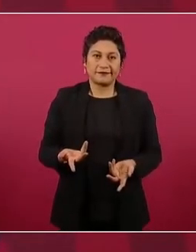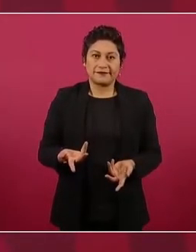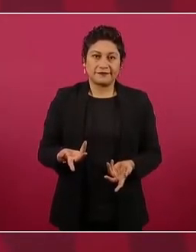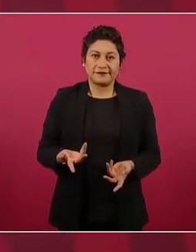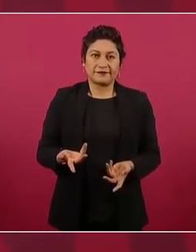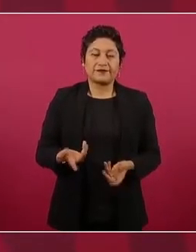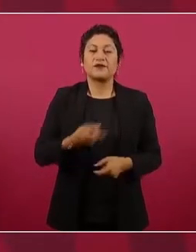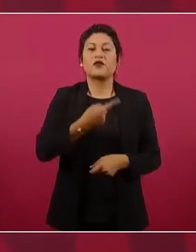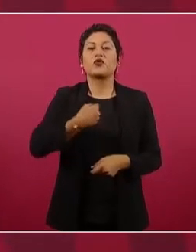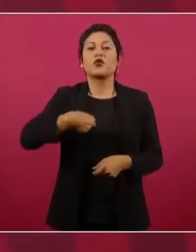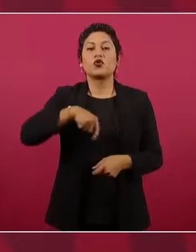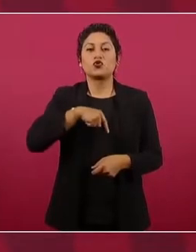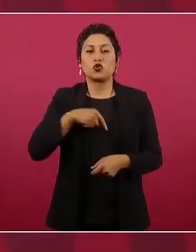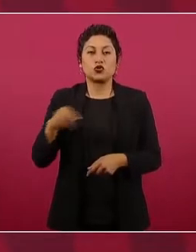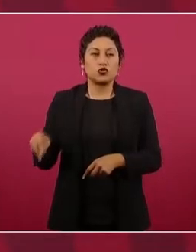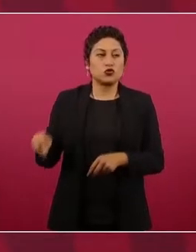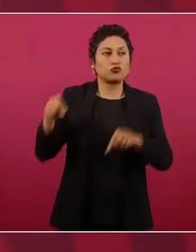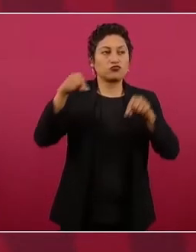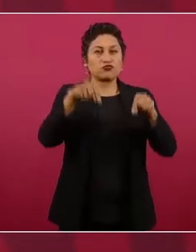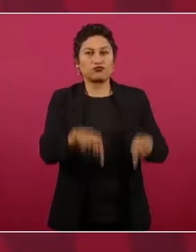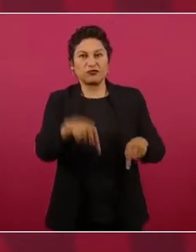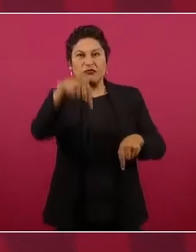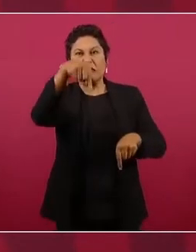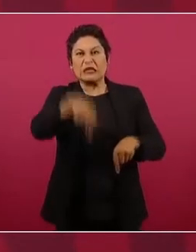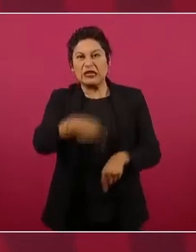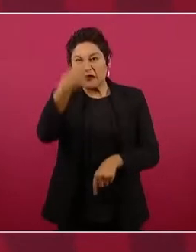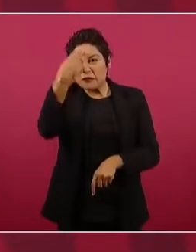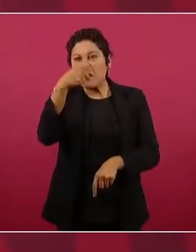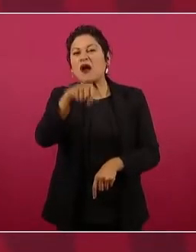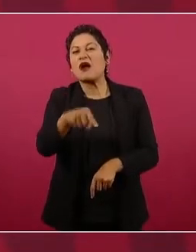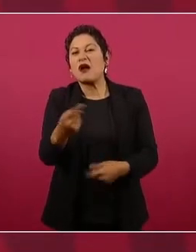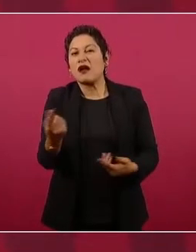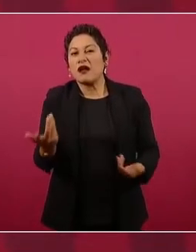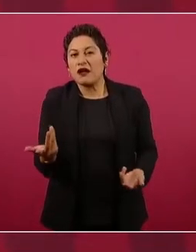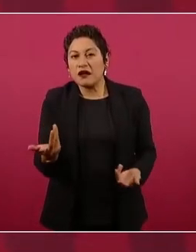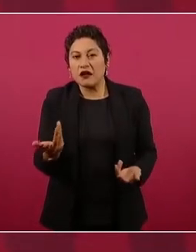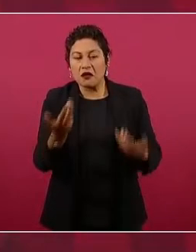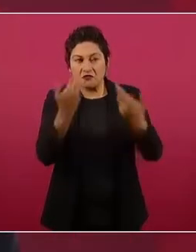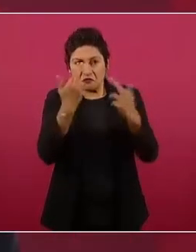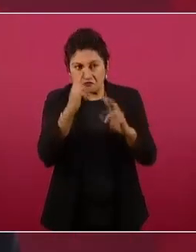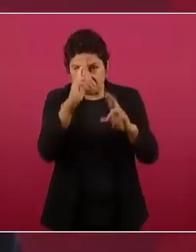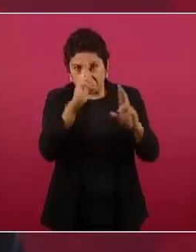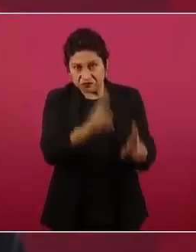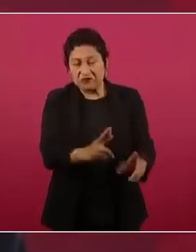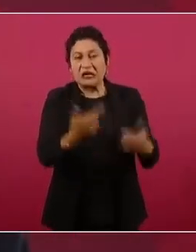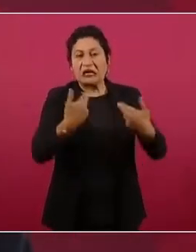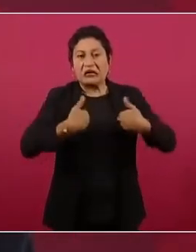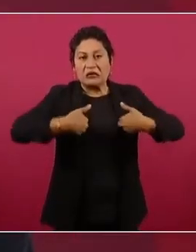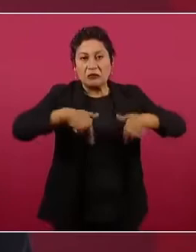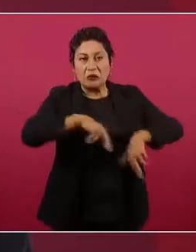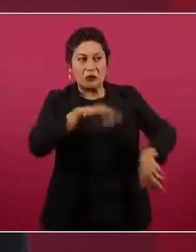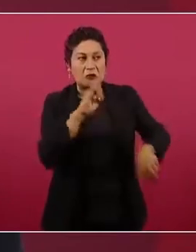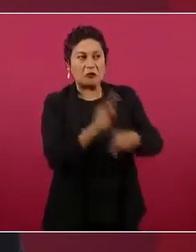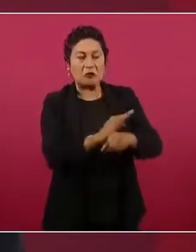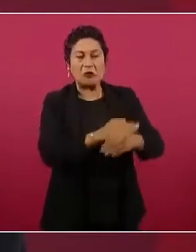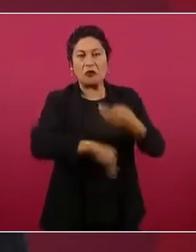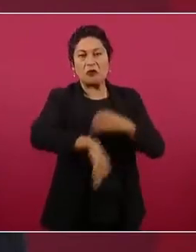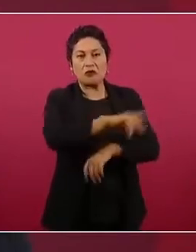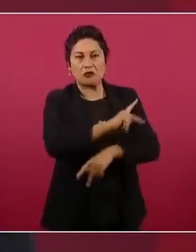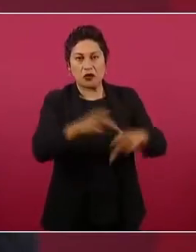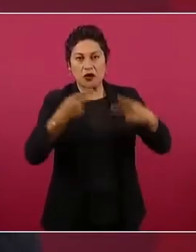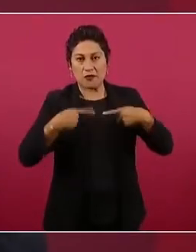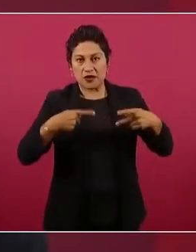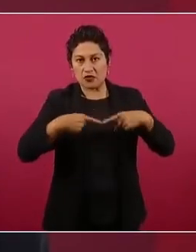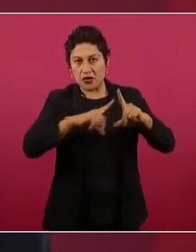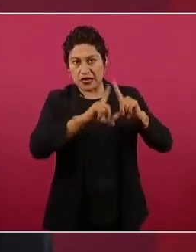representar a todos los mexicanos. ¿Y por qué tenemos que defender la industria